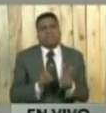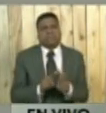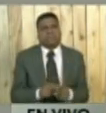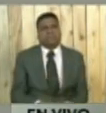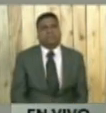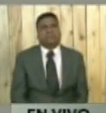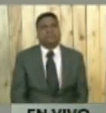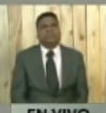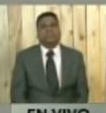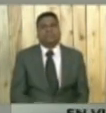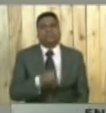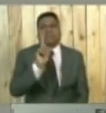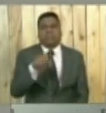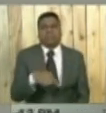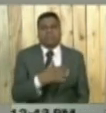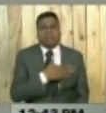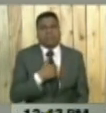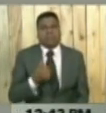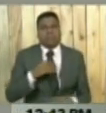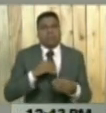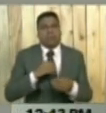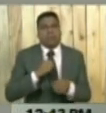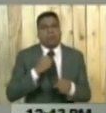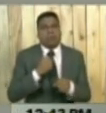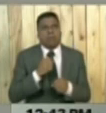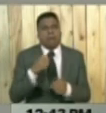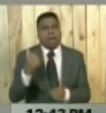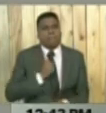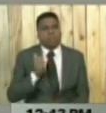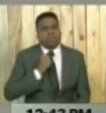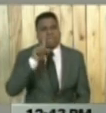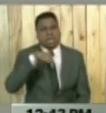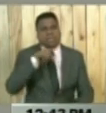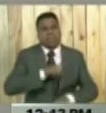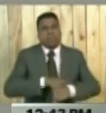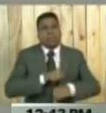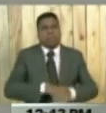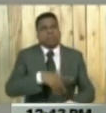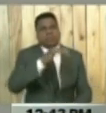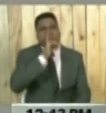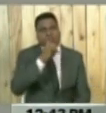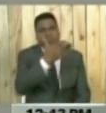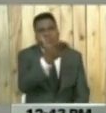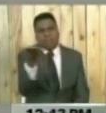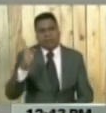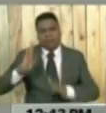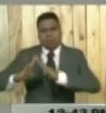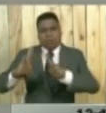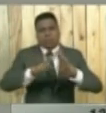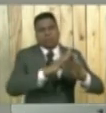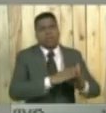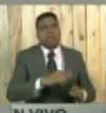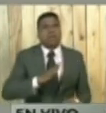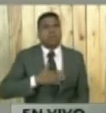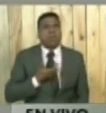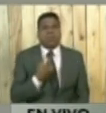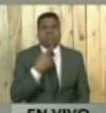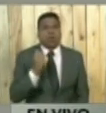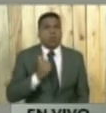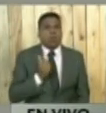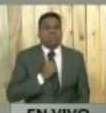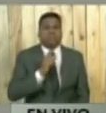que también queremos aprovechar este momento para informar a la comunidad que pueda hacer cualquier denuncia,